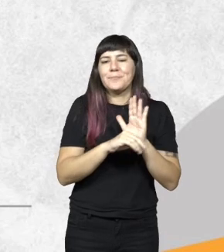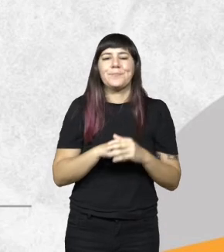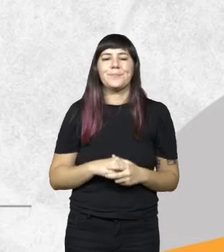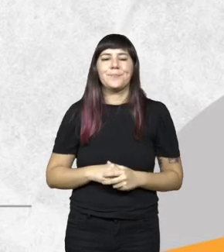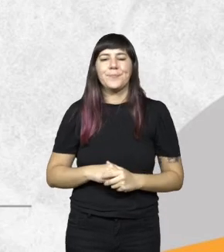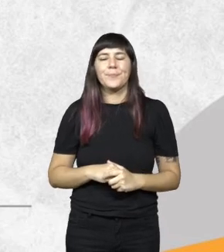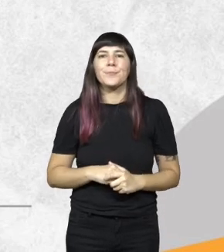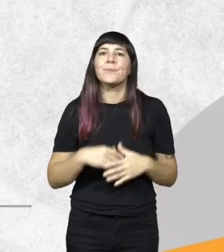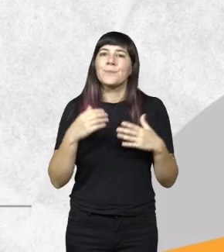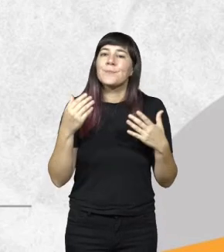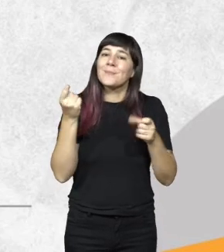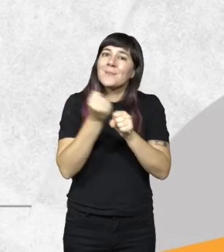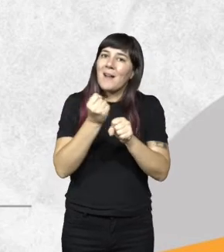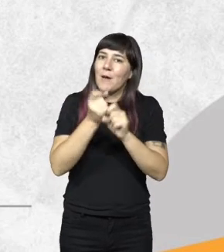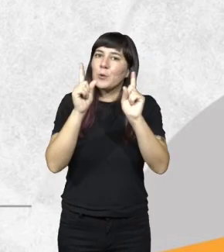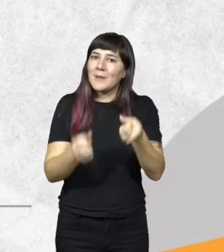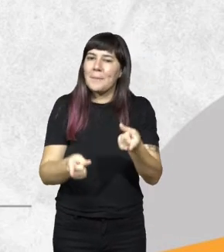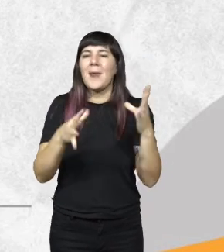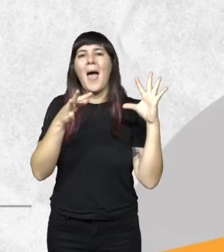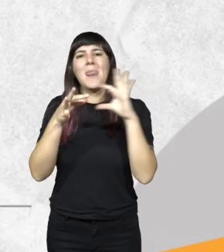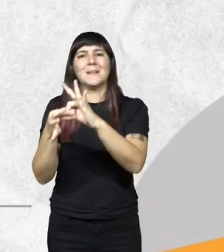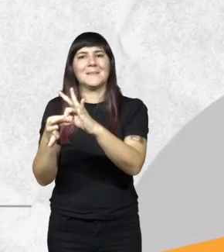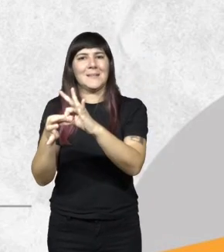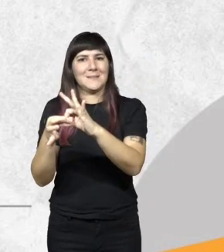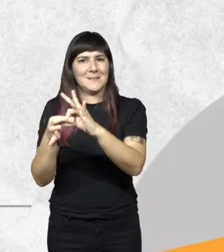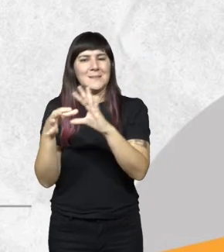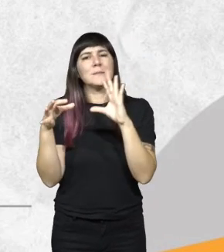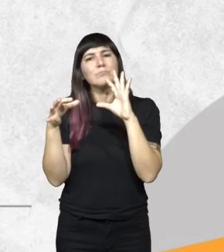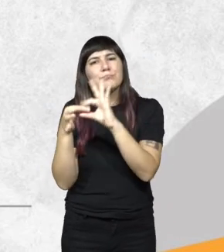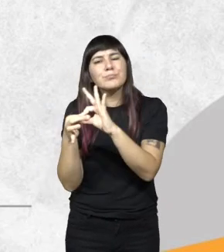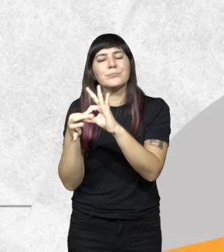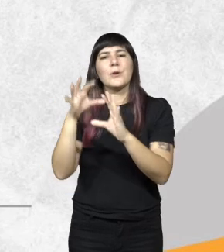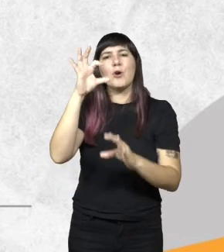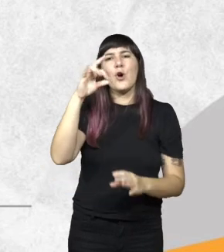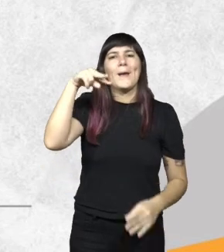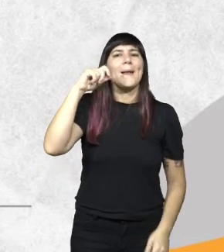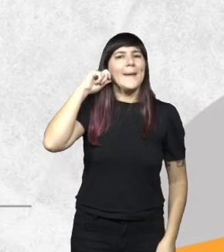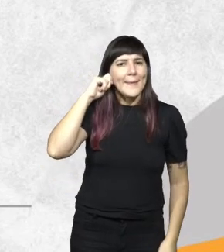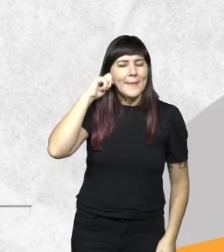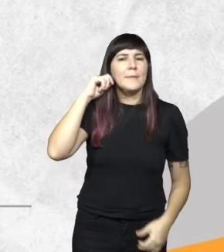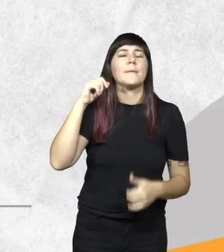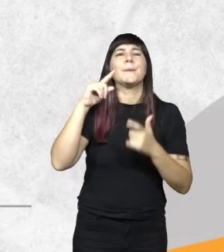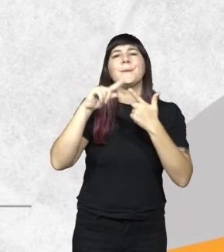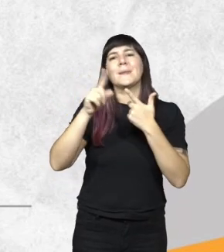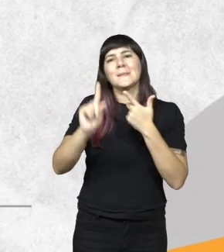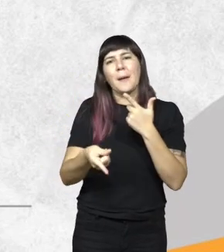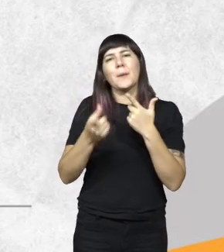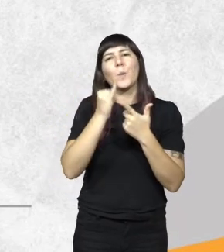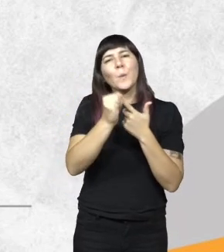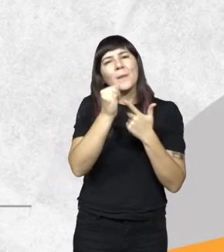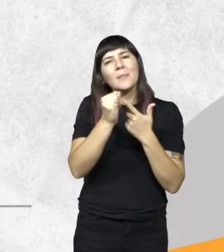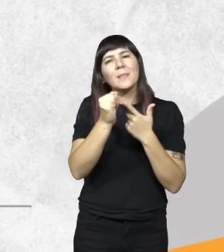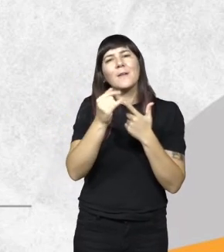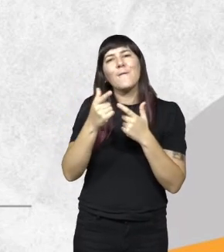bueno trabajamos mucho en alianzas con ONG y también como les comentaba acuerdos